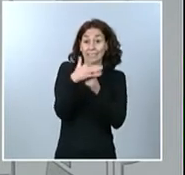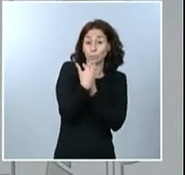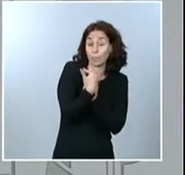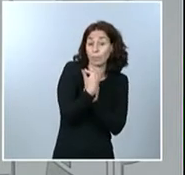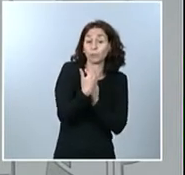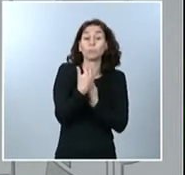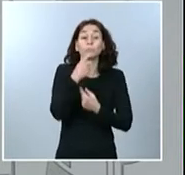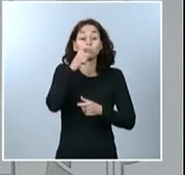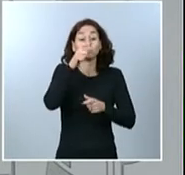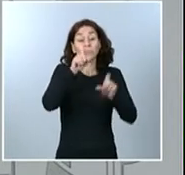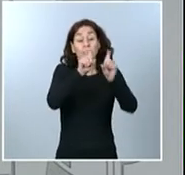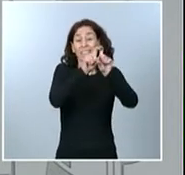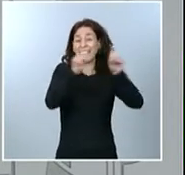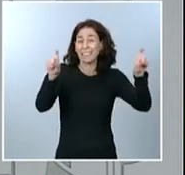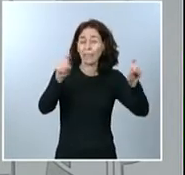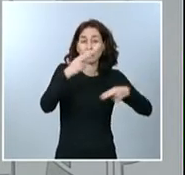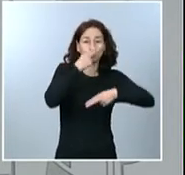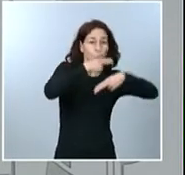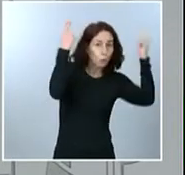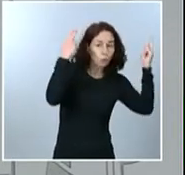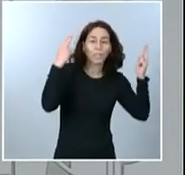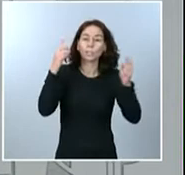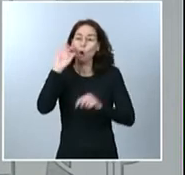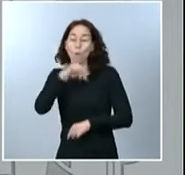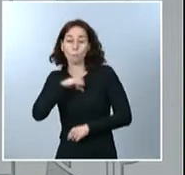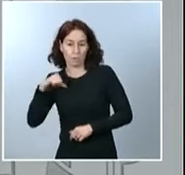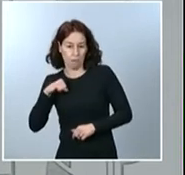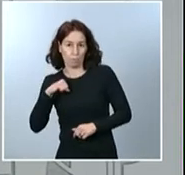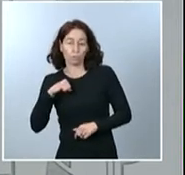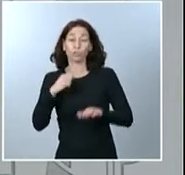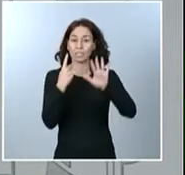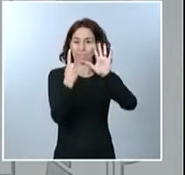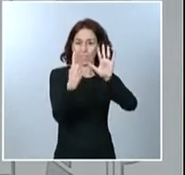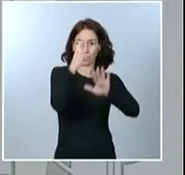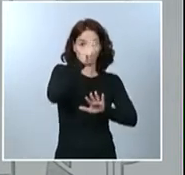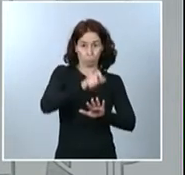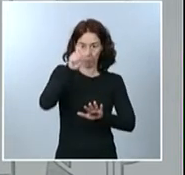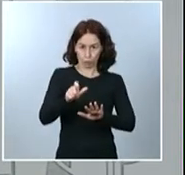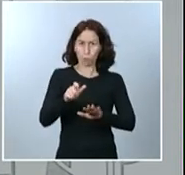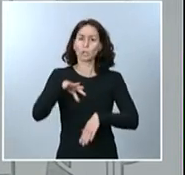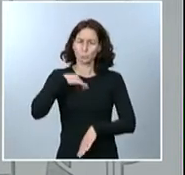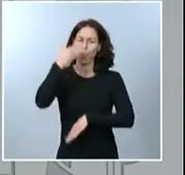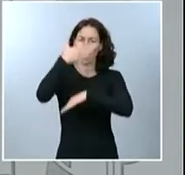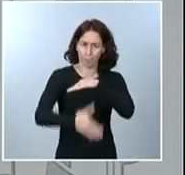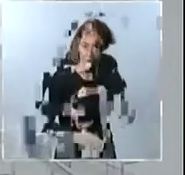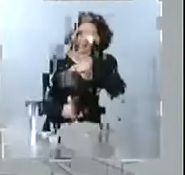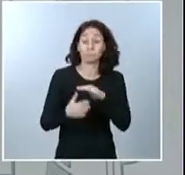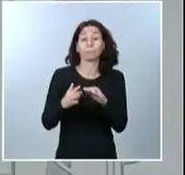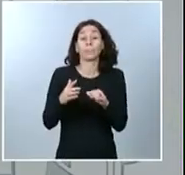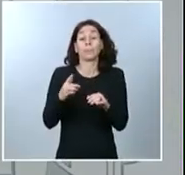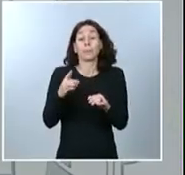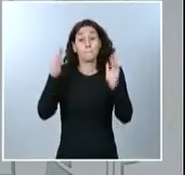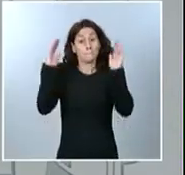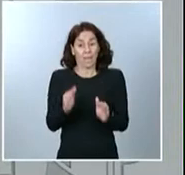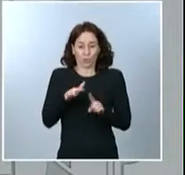a un número máximo de seis personas, salvo que se trate de convenientes. Esto ya está ocurriendo en la mayor parte de las